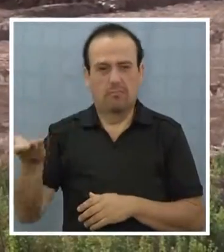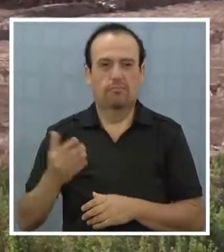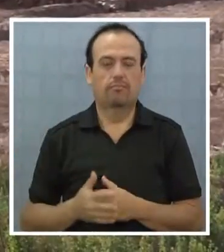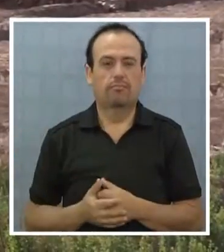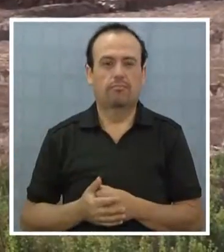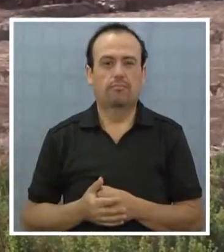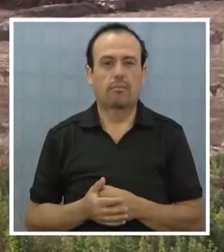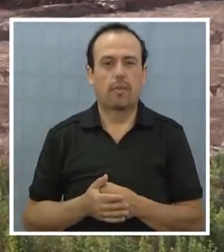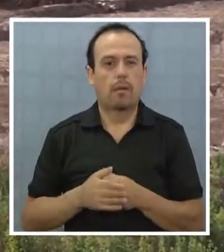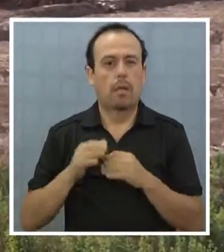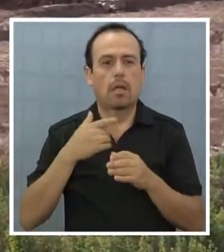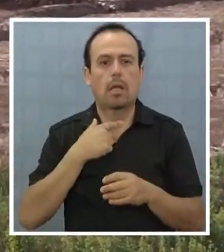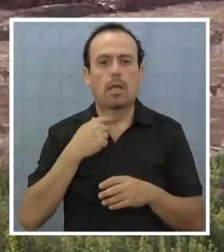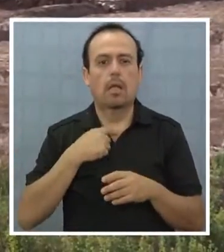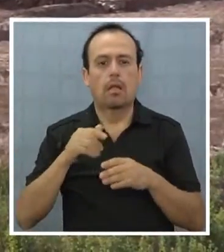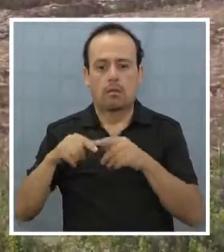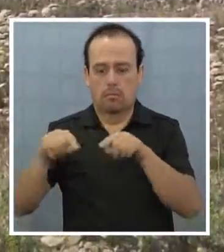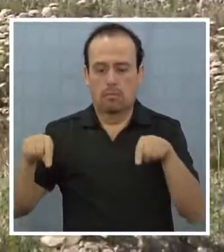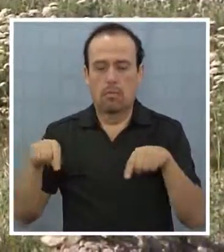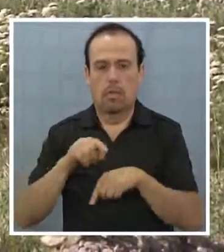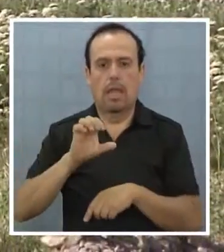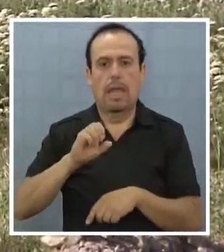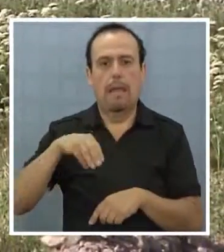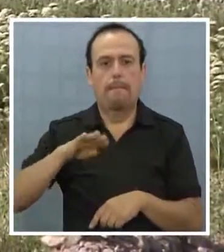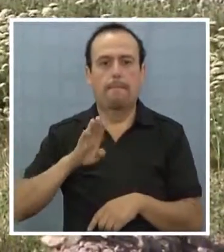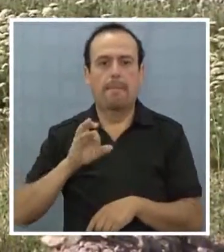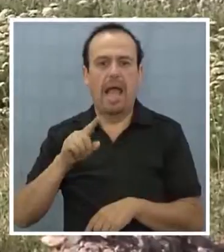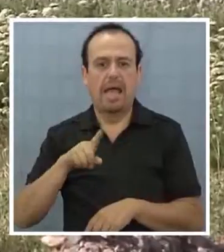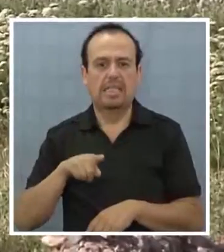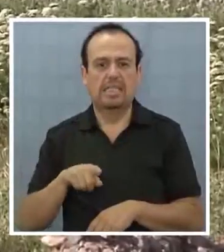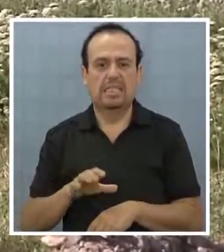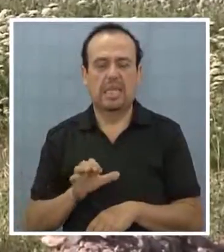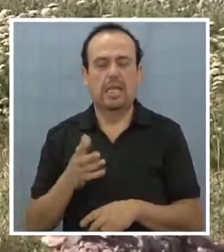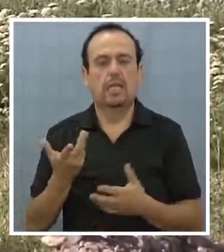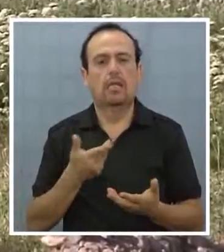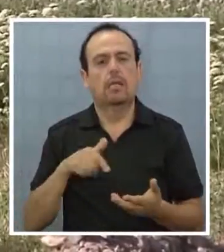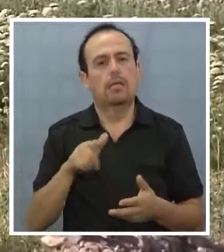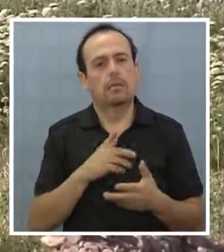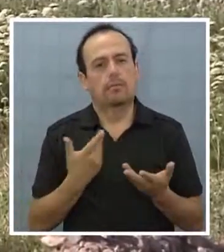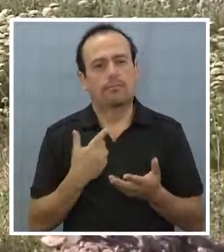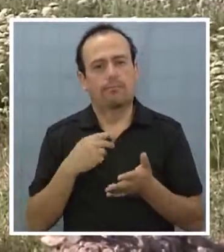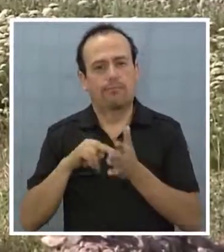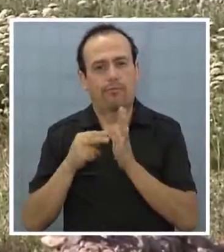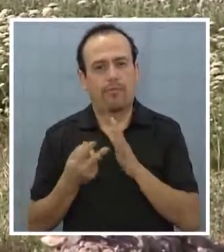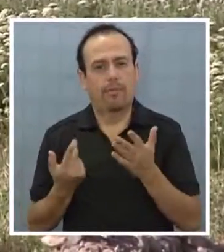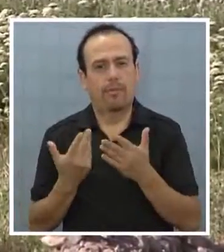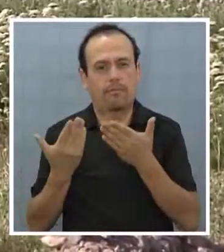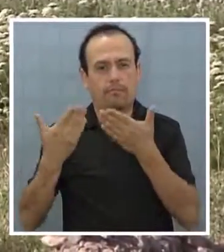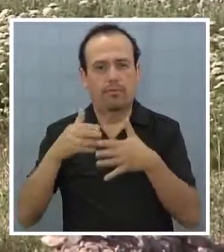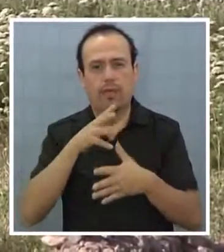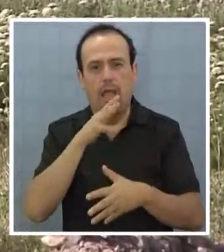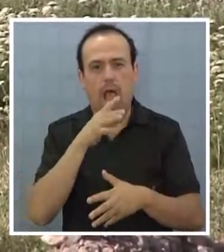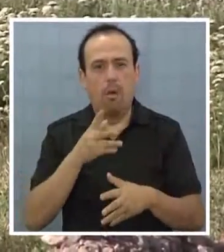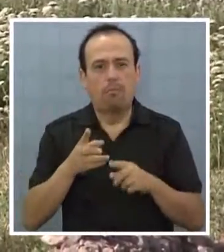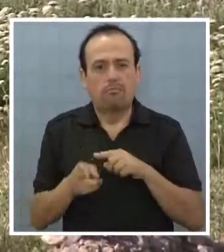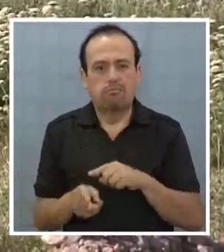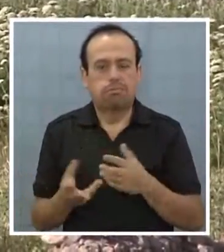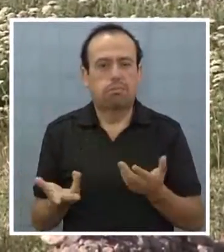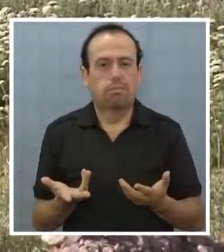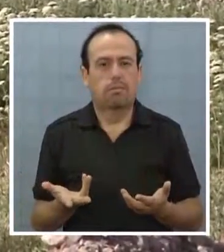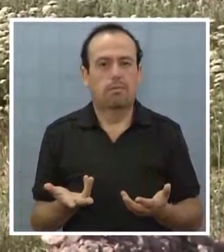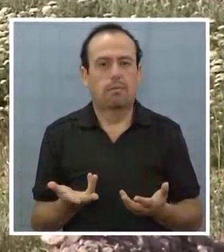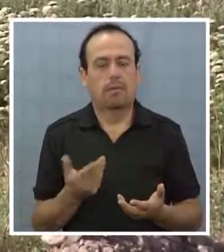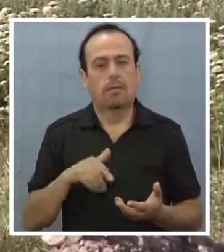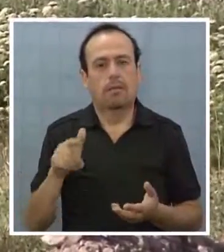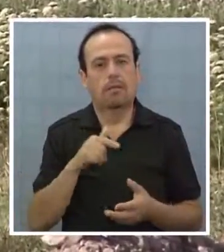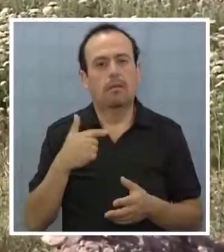se les ocurra hacer un embalse. Y también no se les da, no dice que no hay prioridad a la consulta. Bueno, entonces,